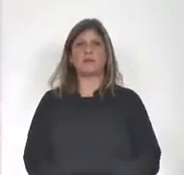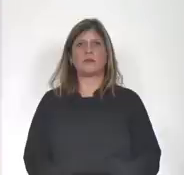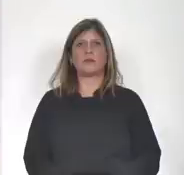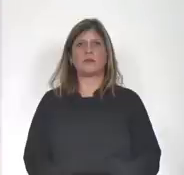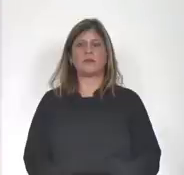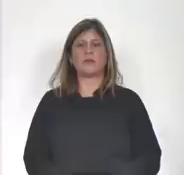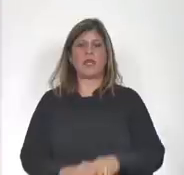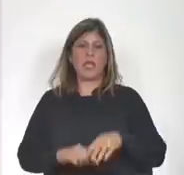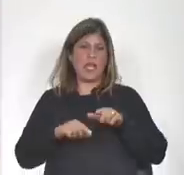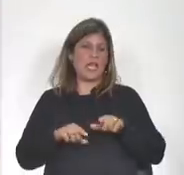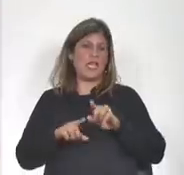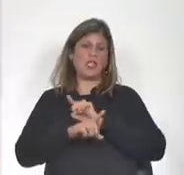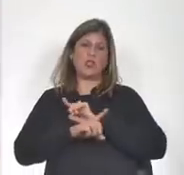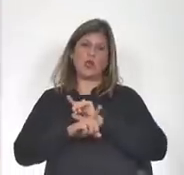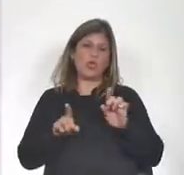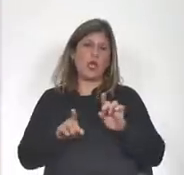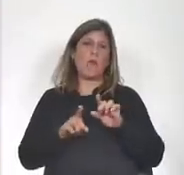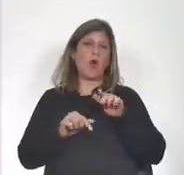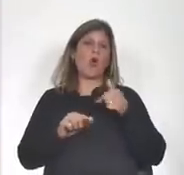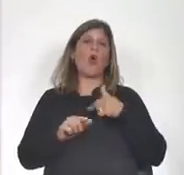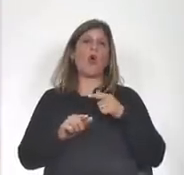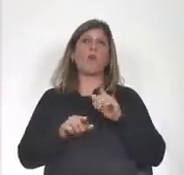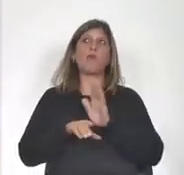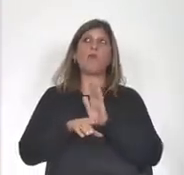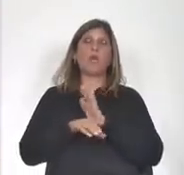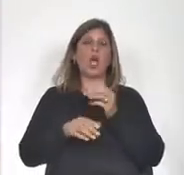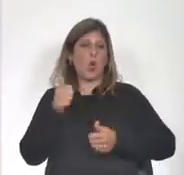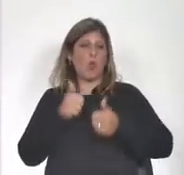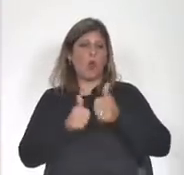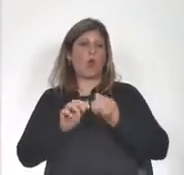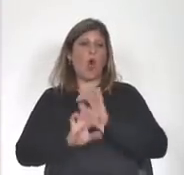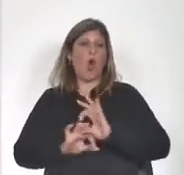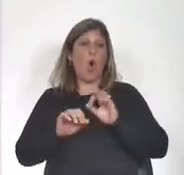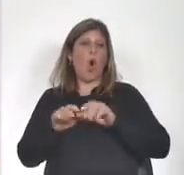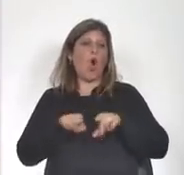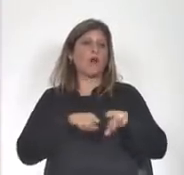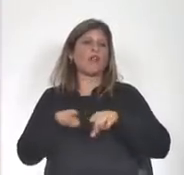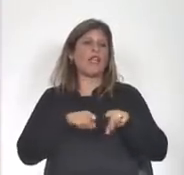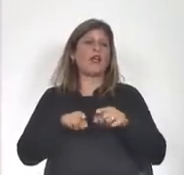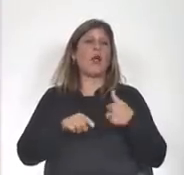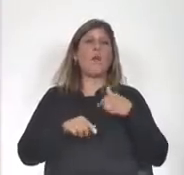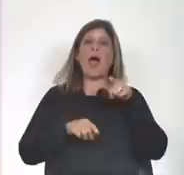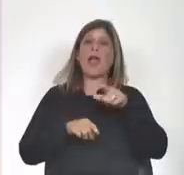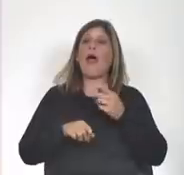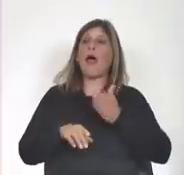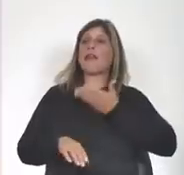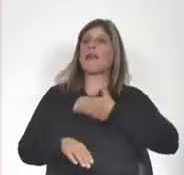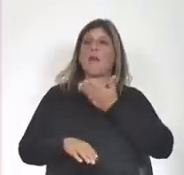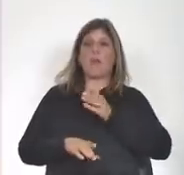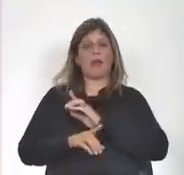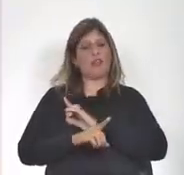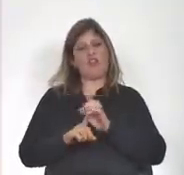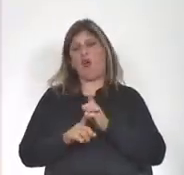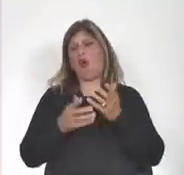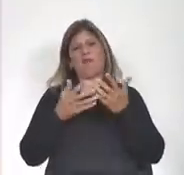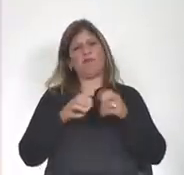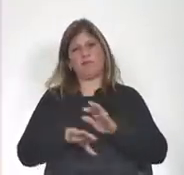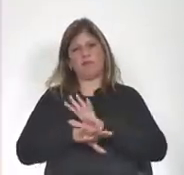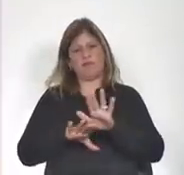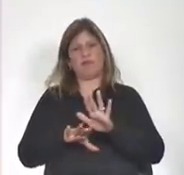Esto no es, señora Presidenta, tampoco un concurso o una carrera de pasaje de facturas. No queremos llevar esto ahí.